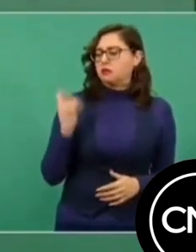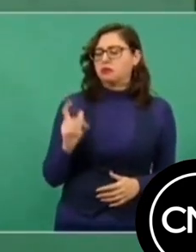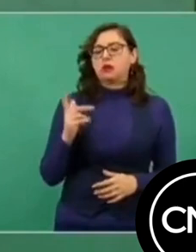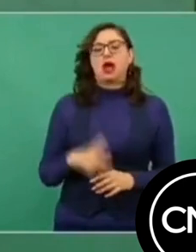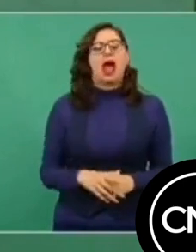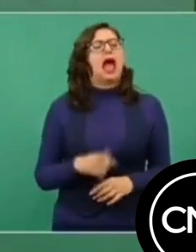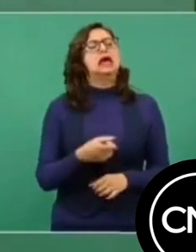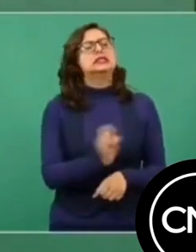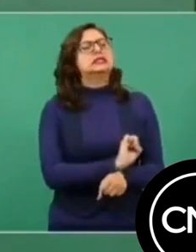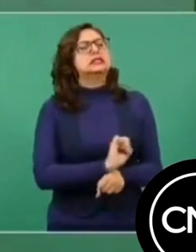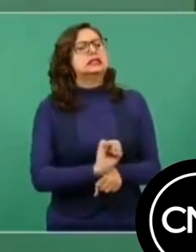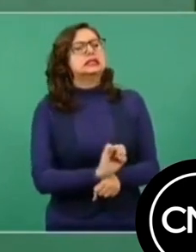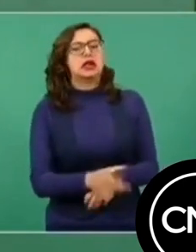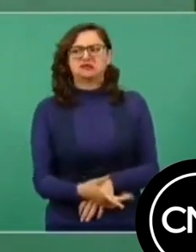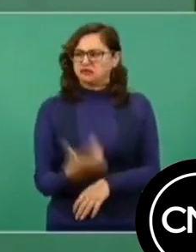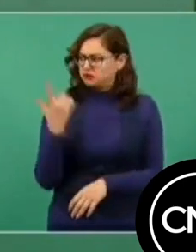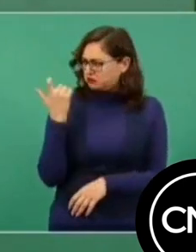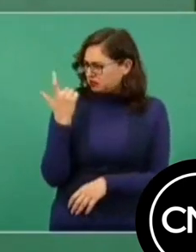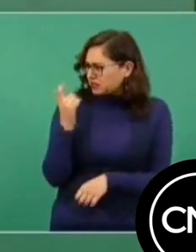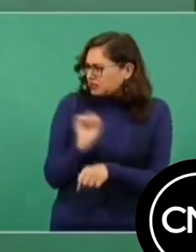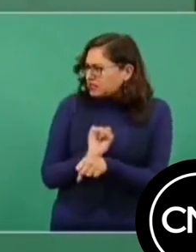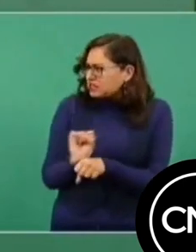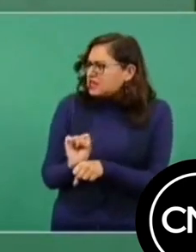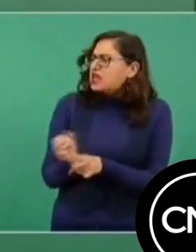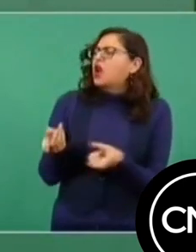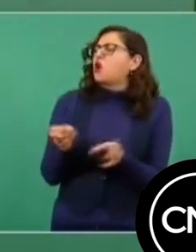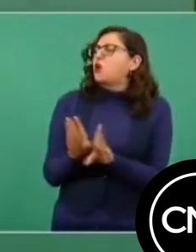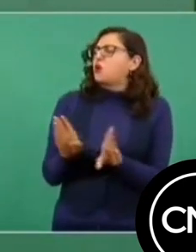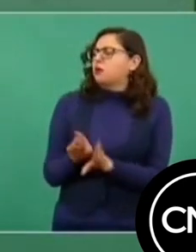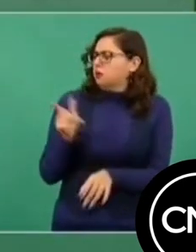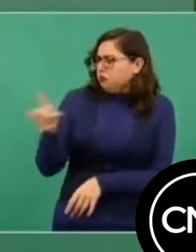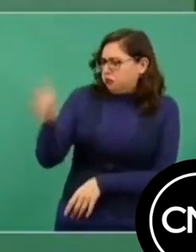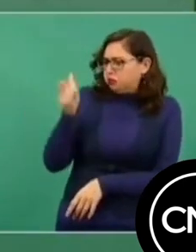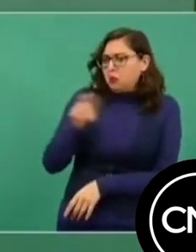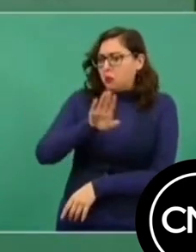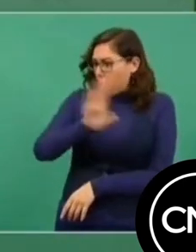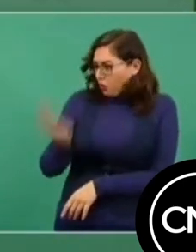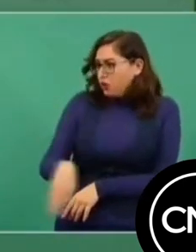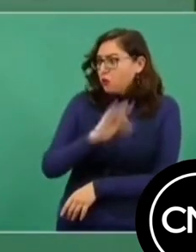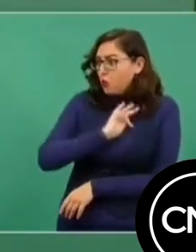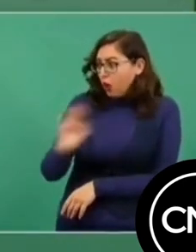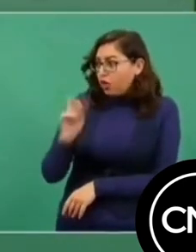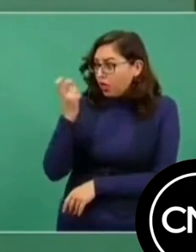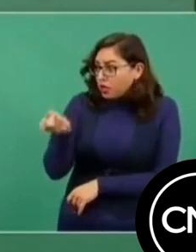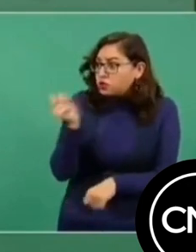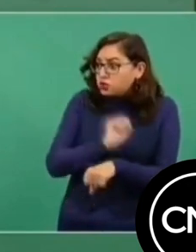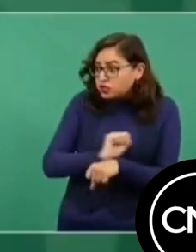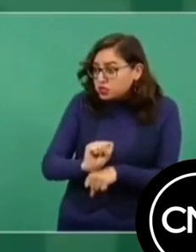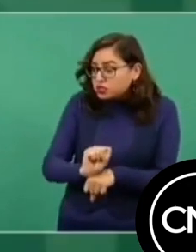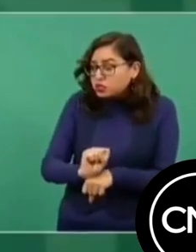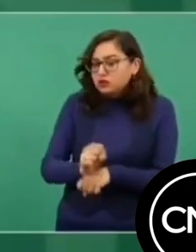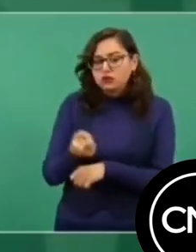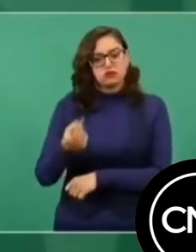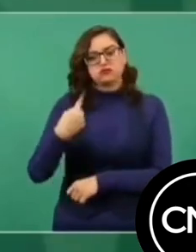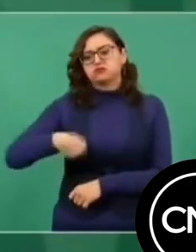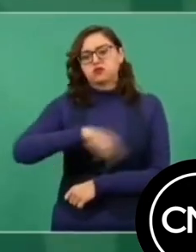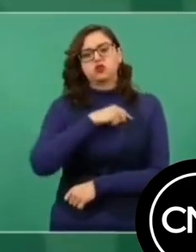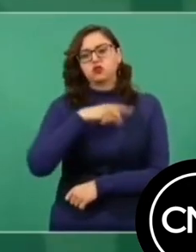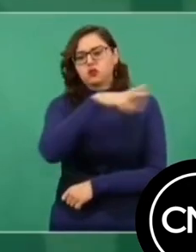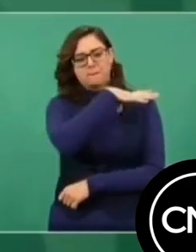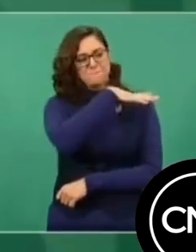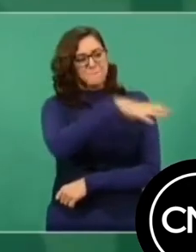disparan con una arma de esas te pueden matar. ¿Ligeras para quién? Entonces, estamos totalmente en contra de las armas,